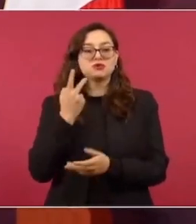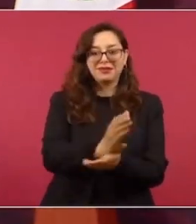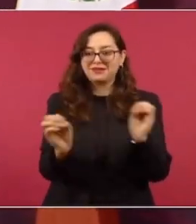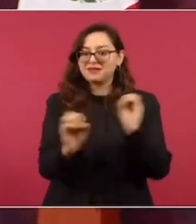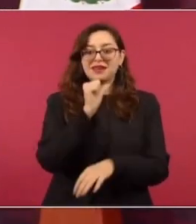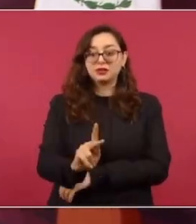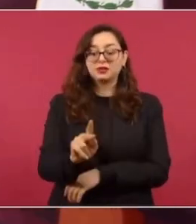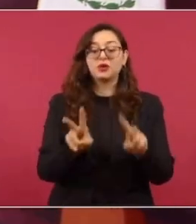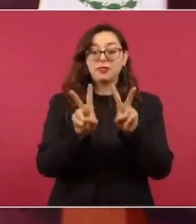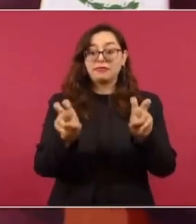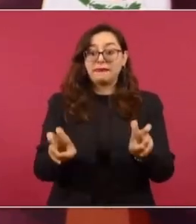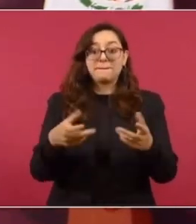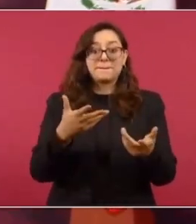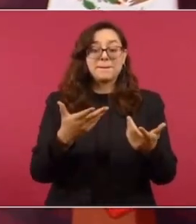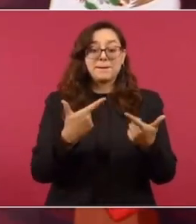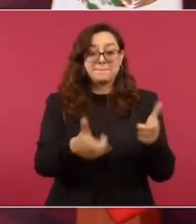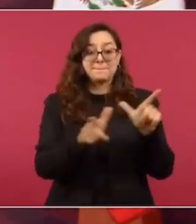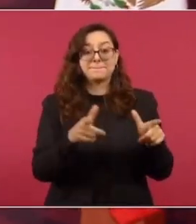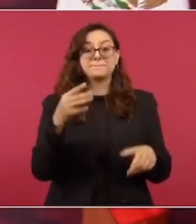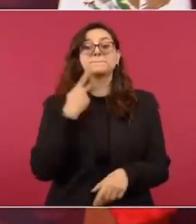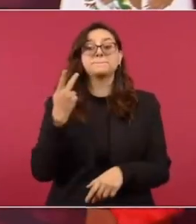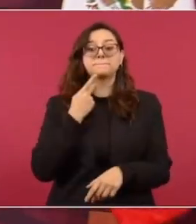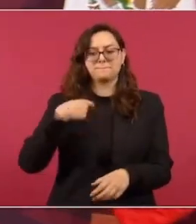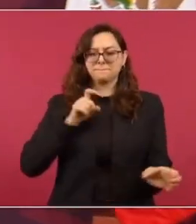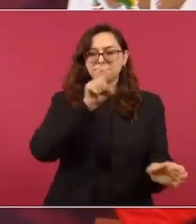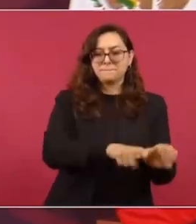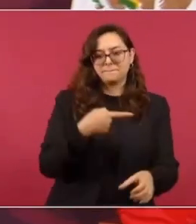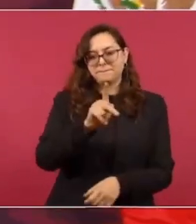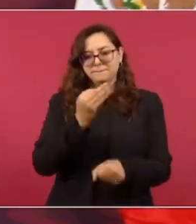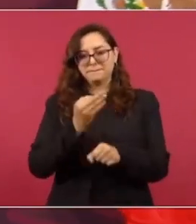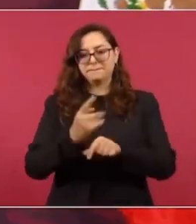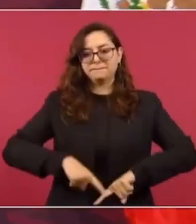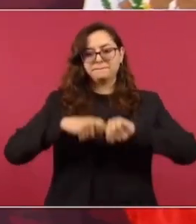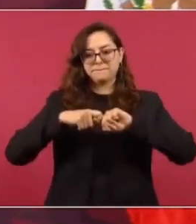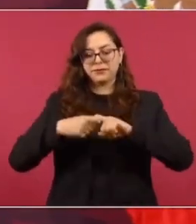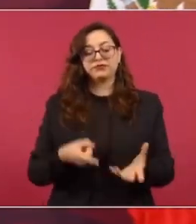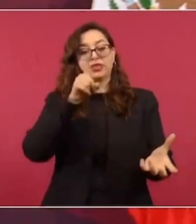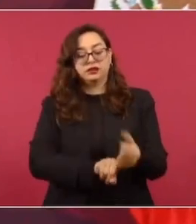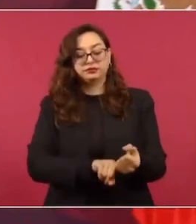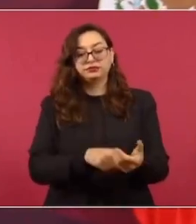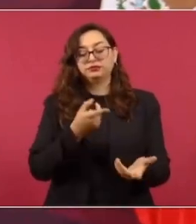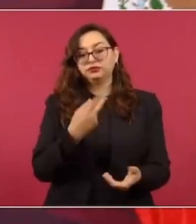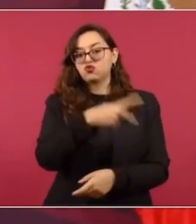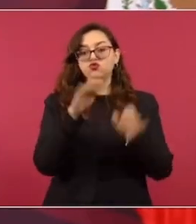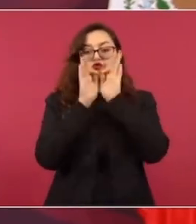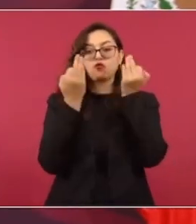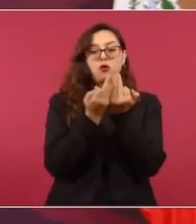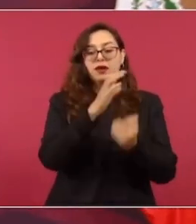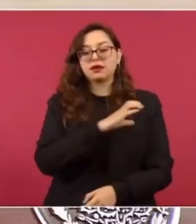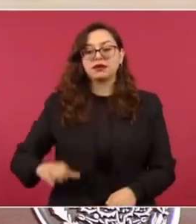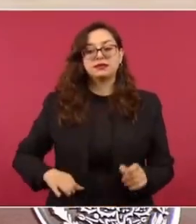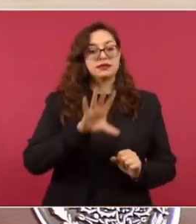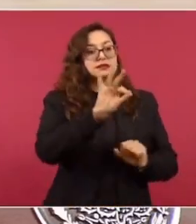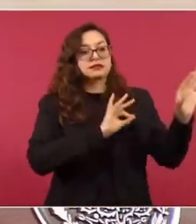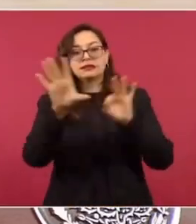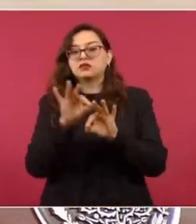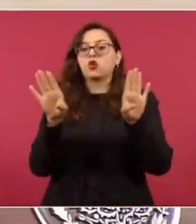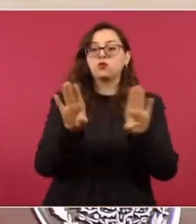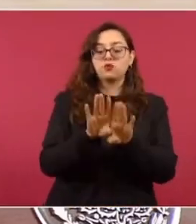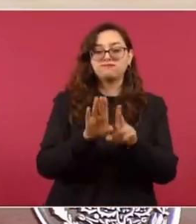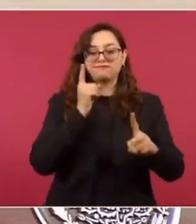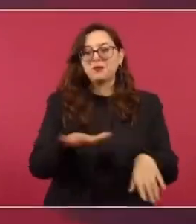que corresponde al partido del cual tengo licencia, hay un procedimiento que yo apoyo porque